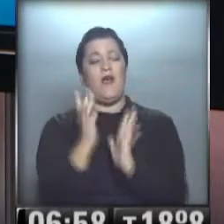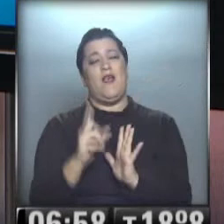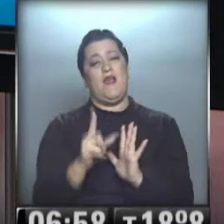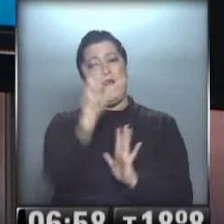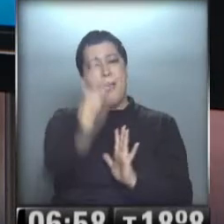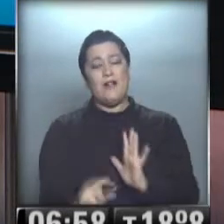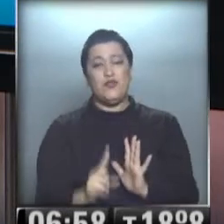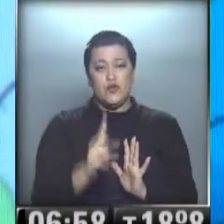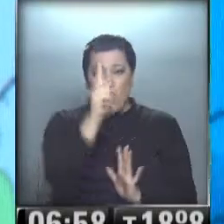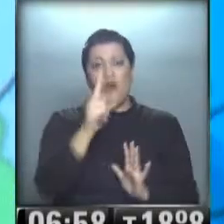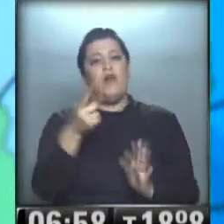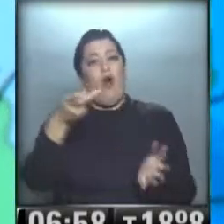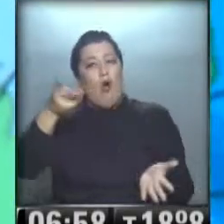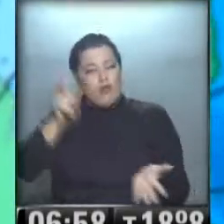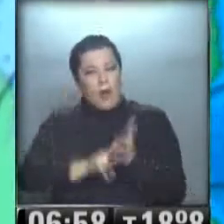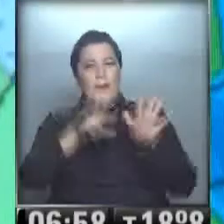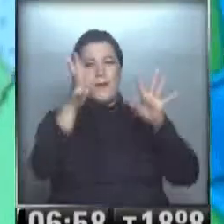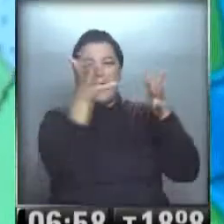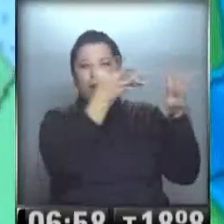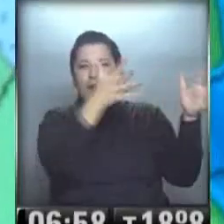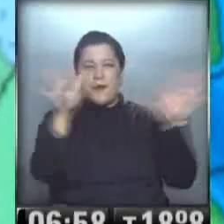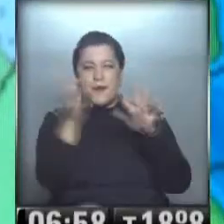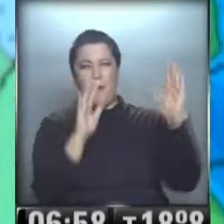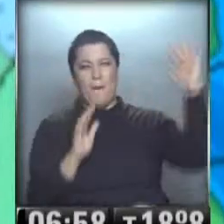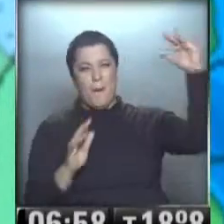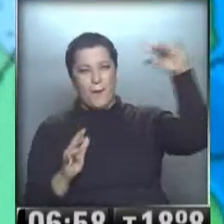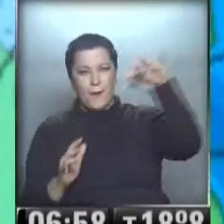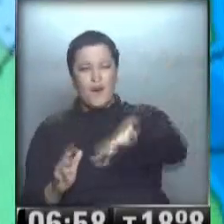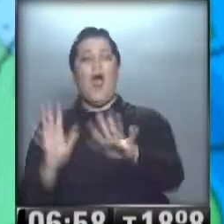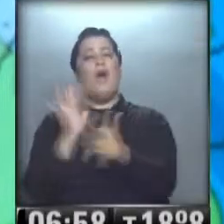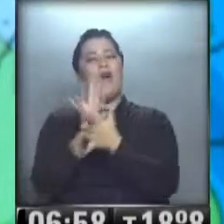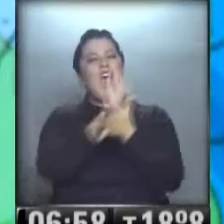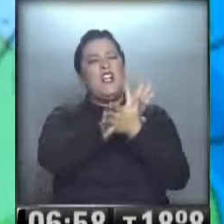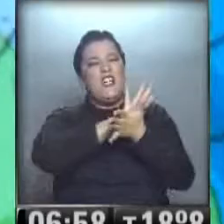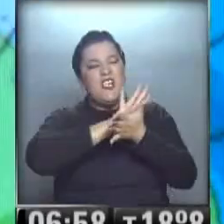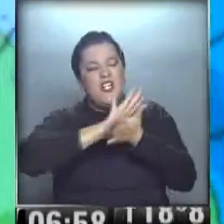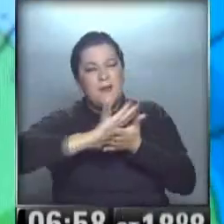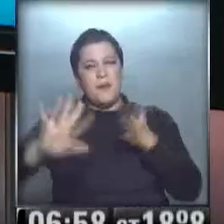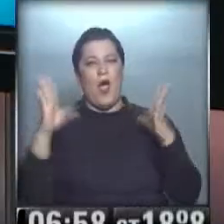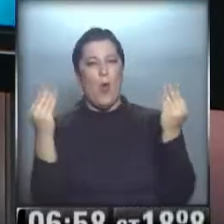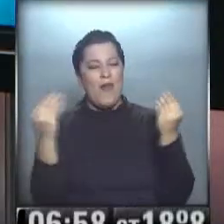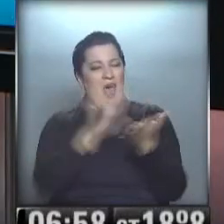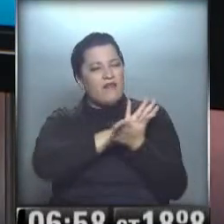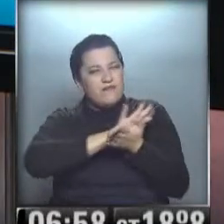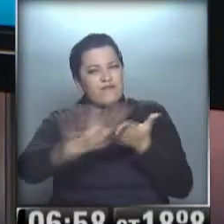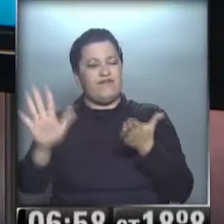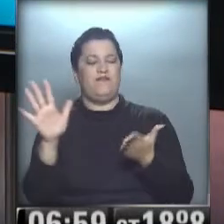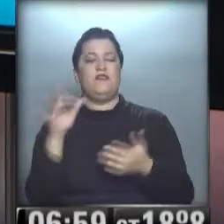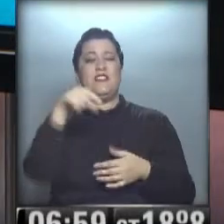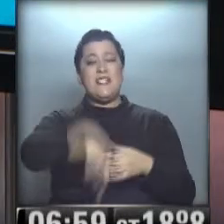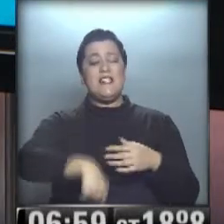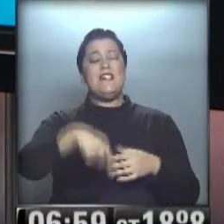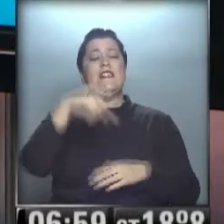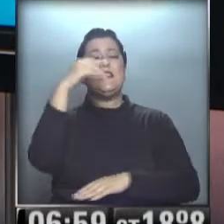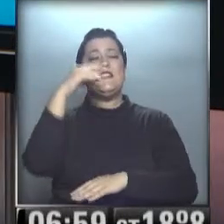Otro anticiclonazo que entra desde el Pacífico y limpia, como que barre toda la humedad, norte, centro del país. Santa Cruz,